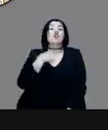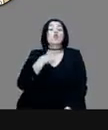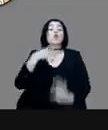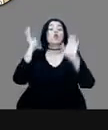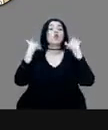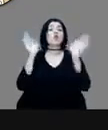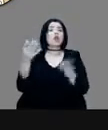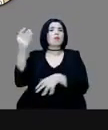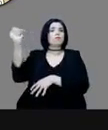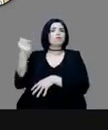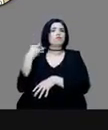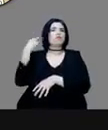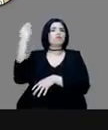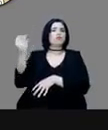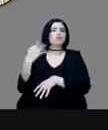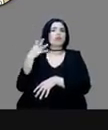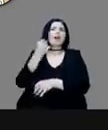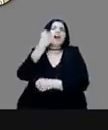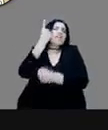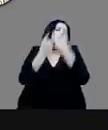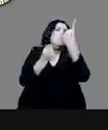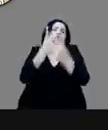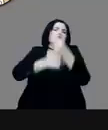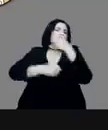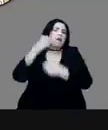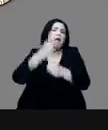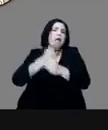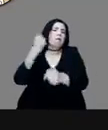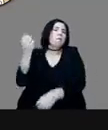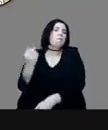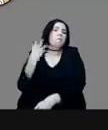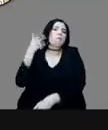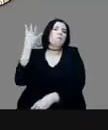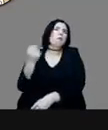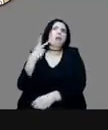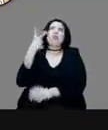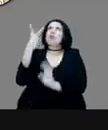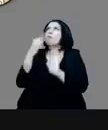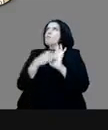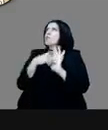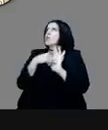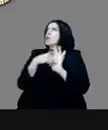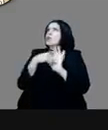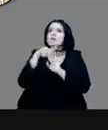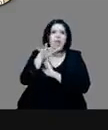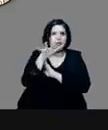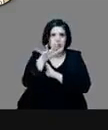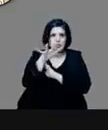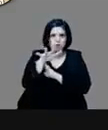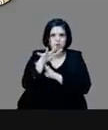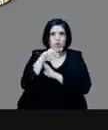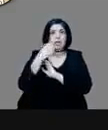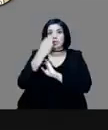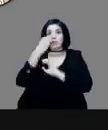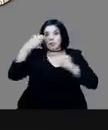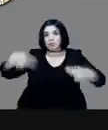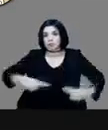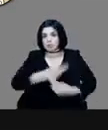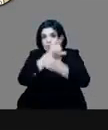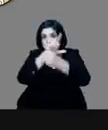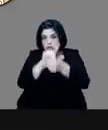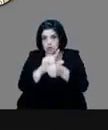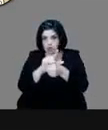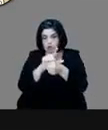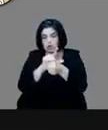hace ya un par de años, en 2019, en el Colegio Nacional y